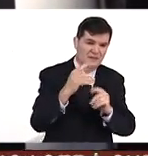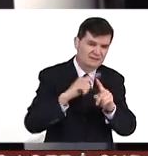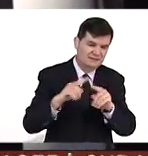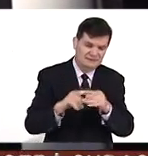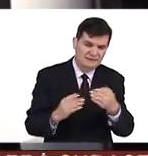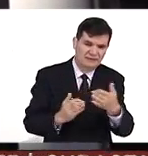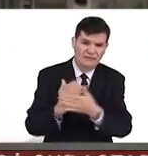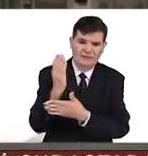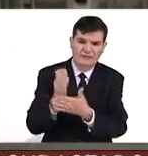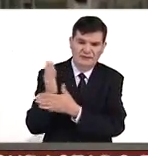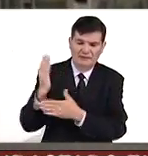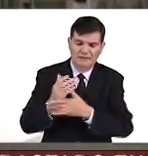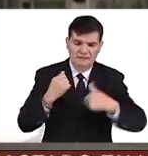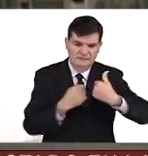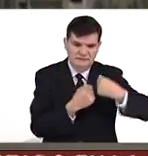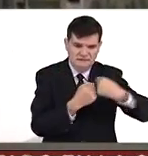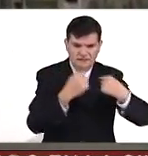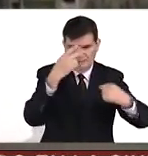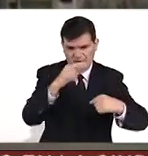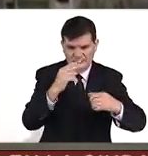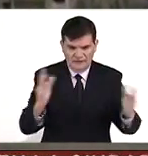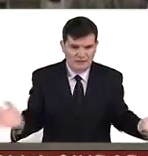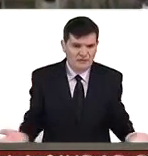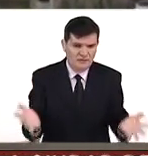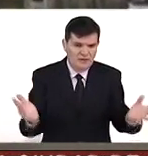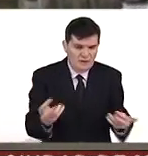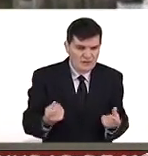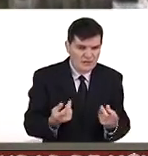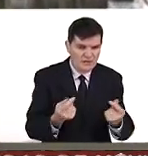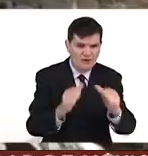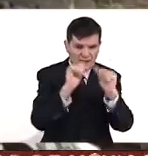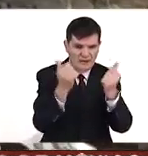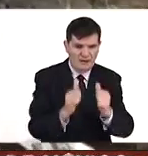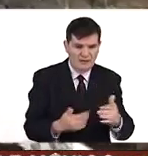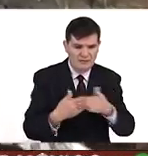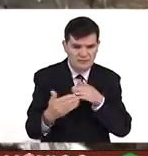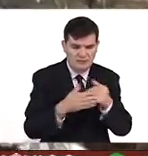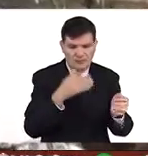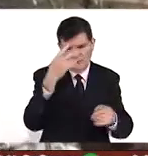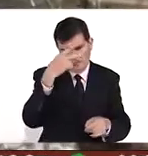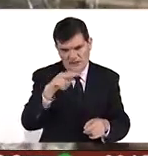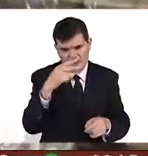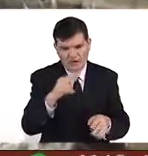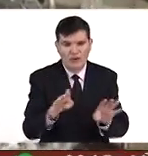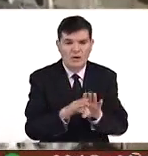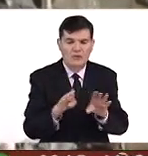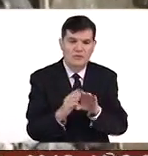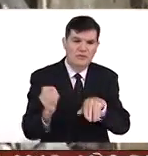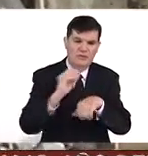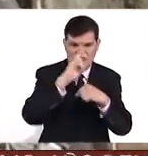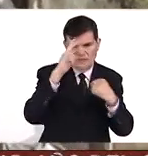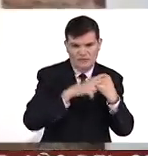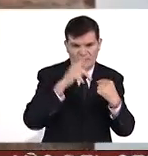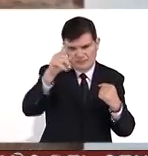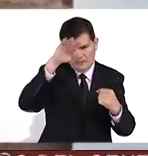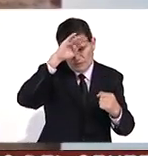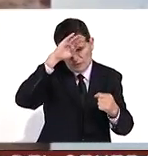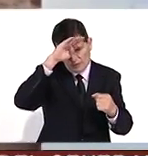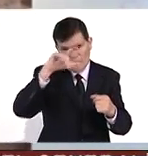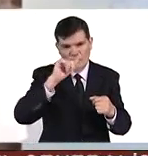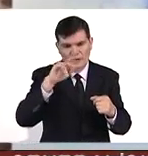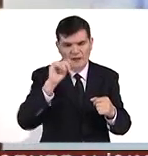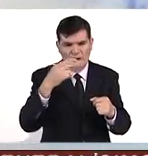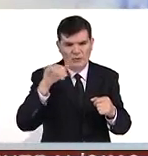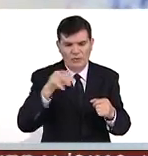las fronteras geopolíticas mexicanas y promover el dinamismo del arte contemporáneo mexicano en Europa, creado en Monterrey por Lorena